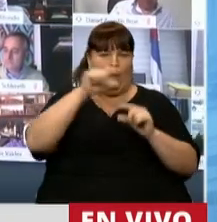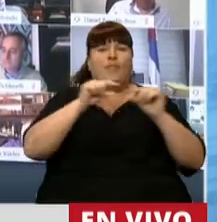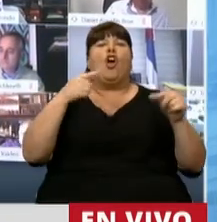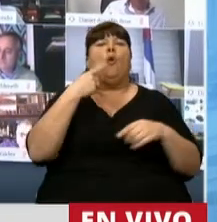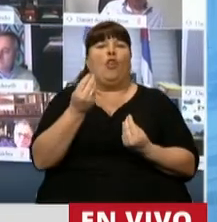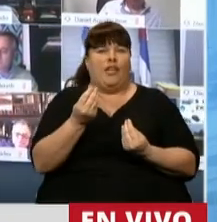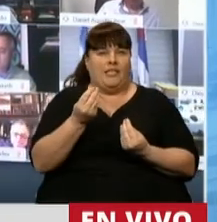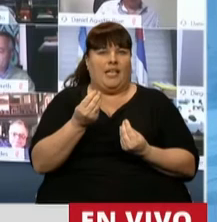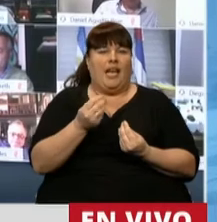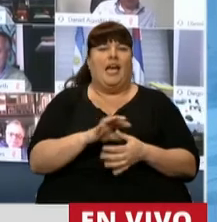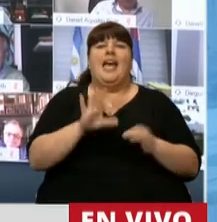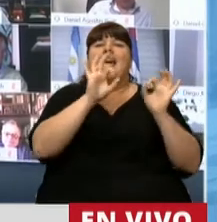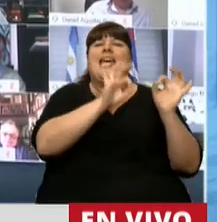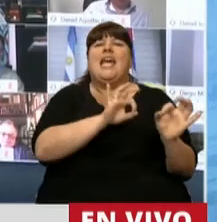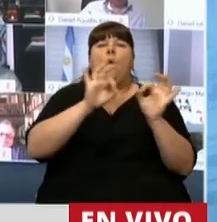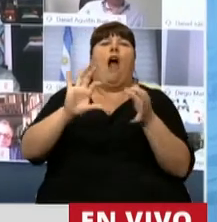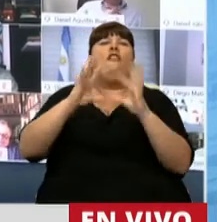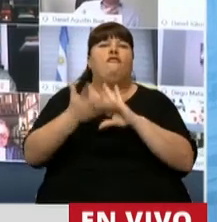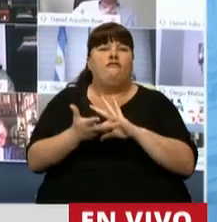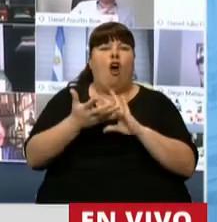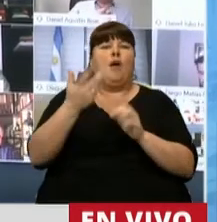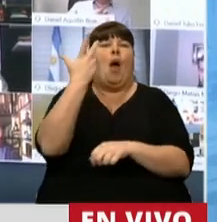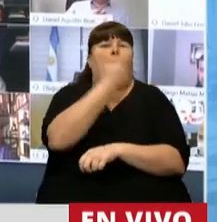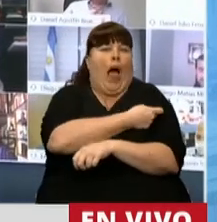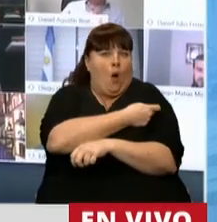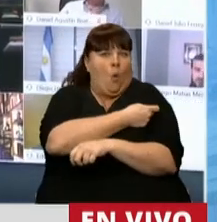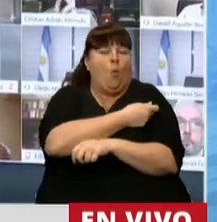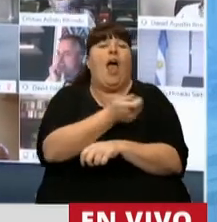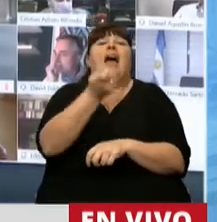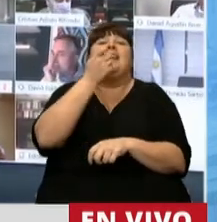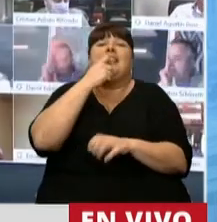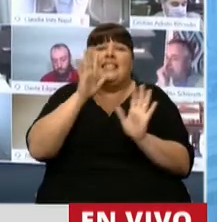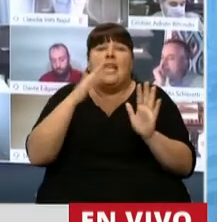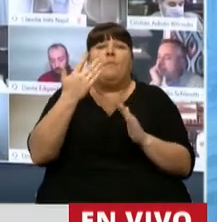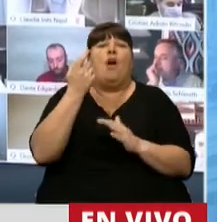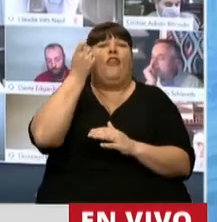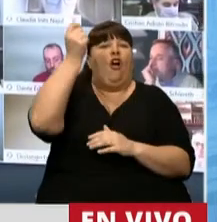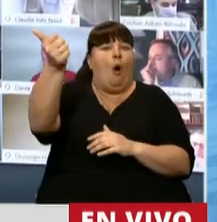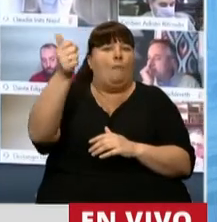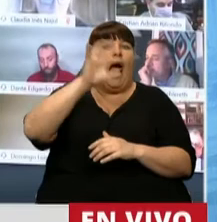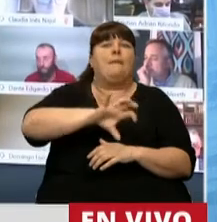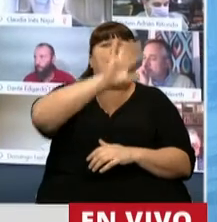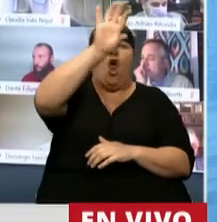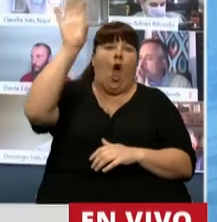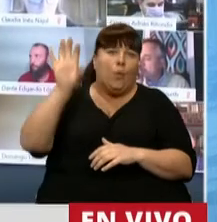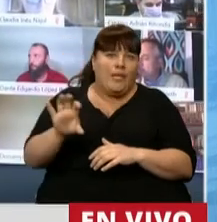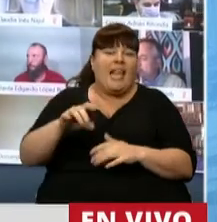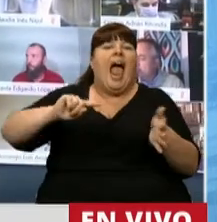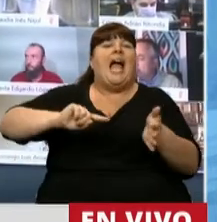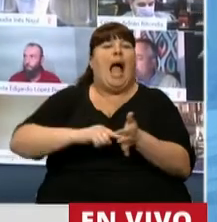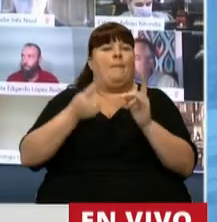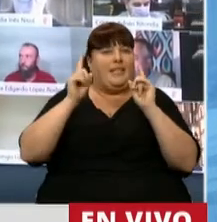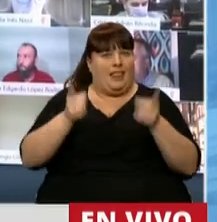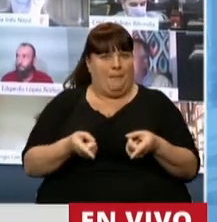así, idéntico tratamiento recibirán las vacunas que eventualmente puedan adquirir las provincias y la ciudad